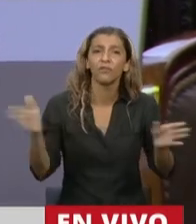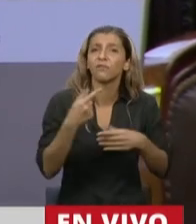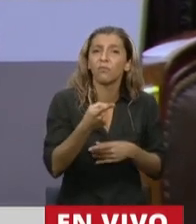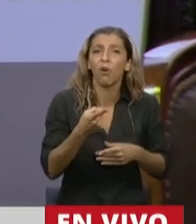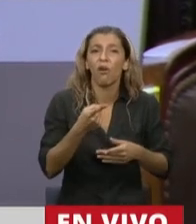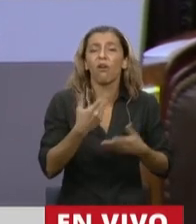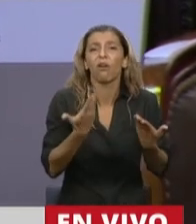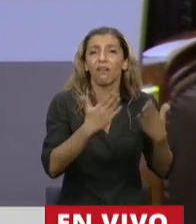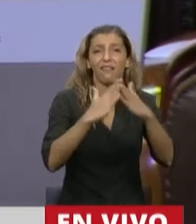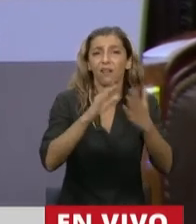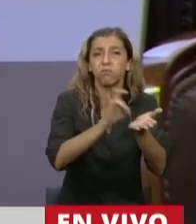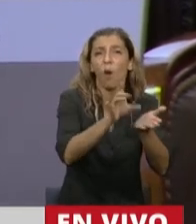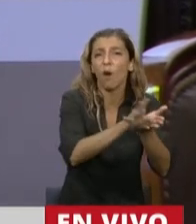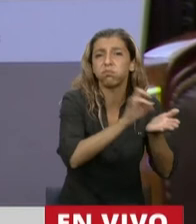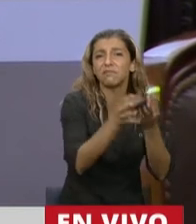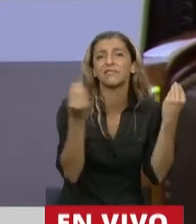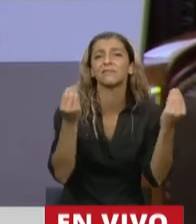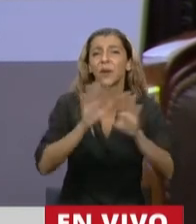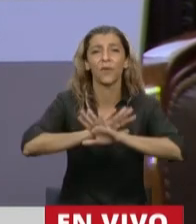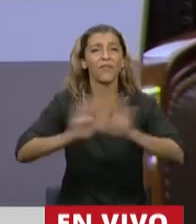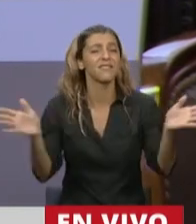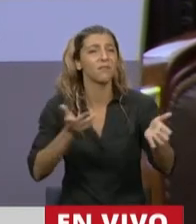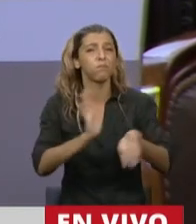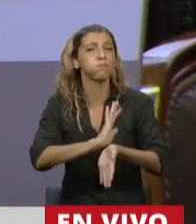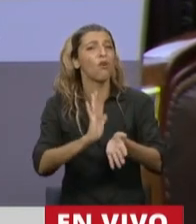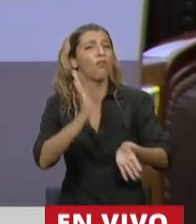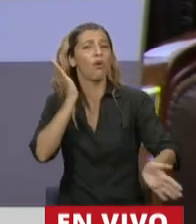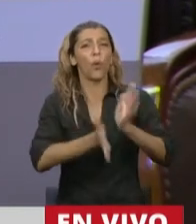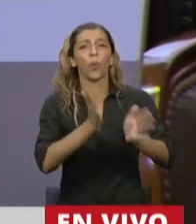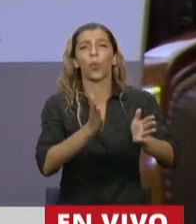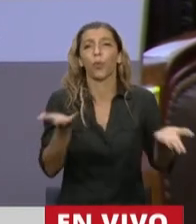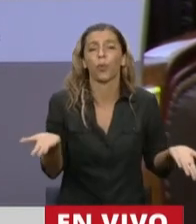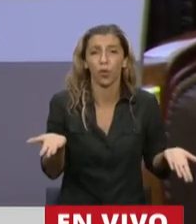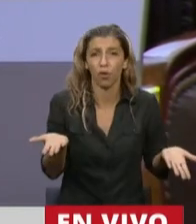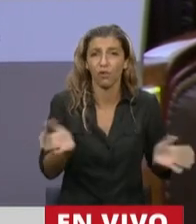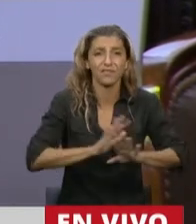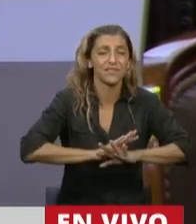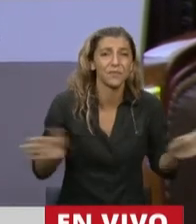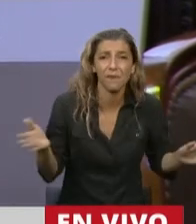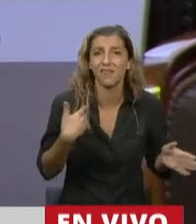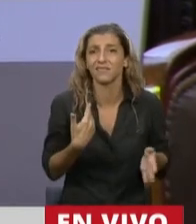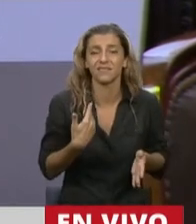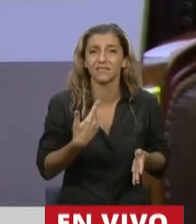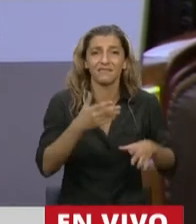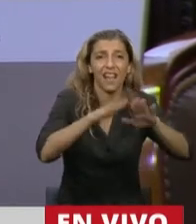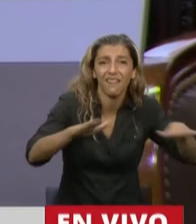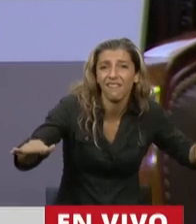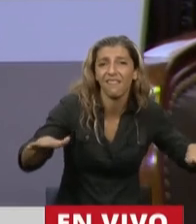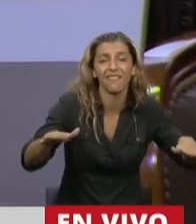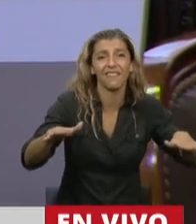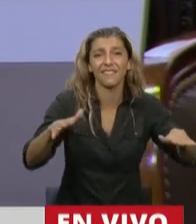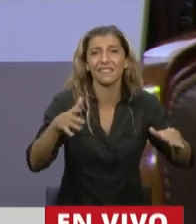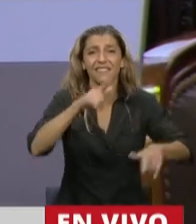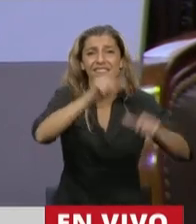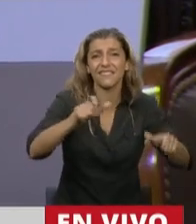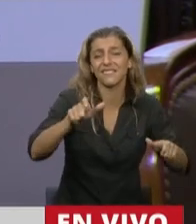mi provincia para que por favor no ejerzan más violencia sobre los cuerpos y las vidas de esas niñas, de esos niños,